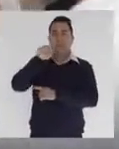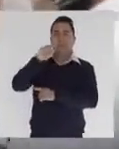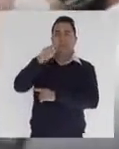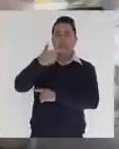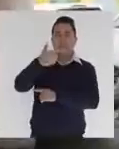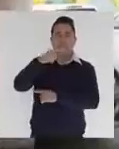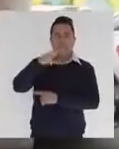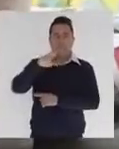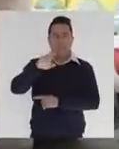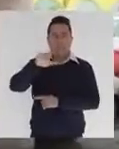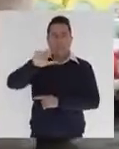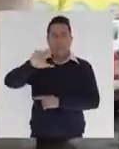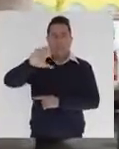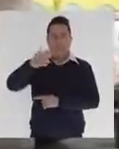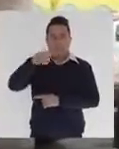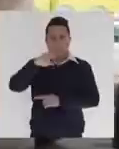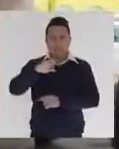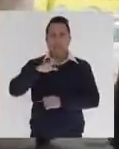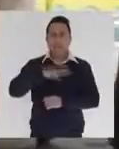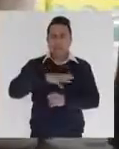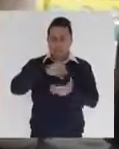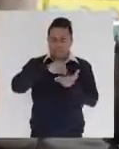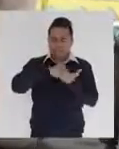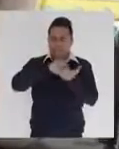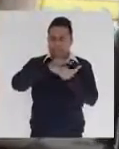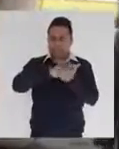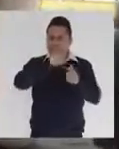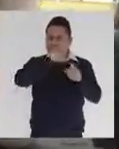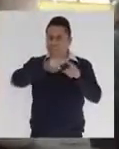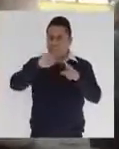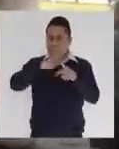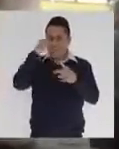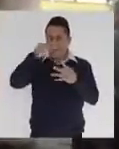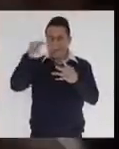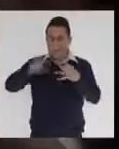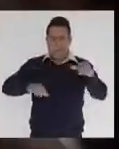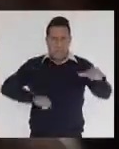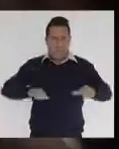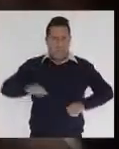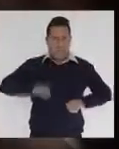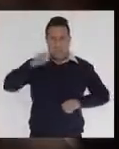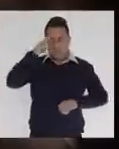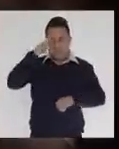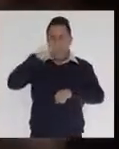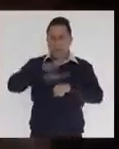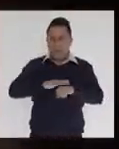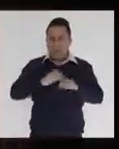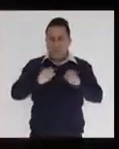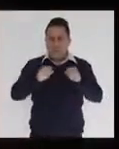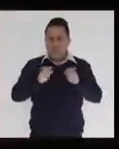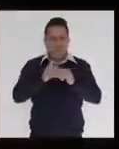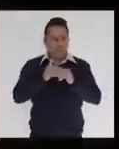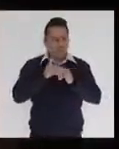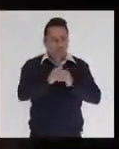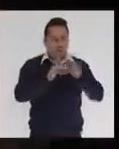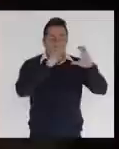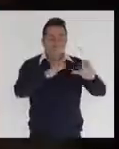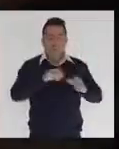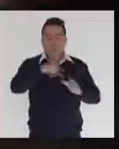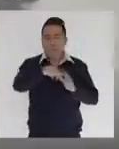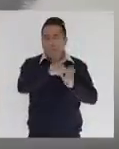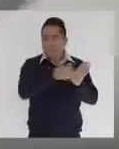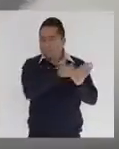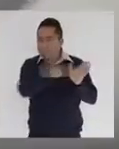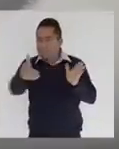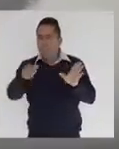Santa María Aguilache, tenemos programadas acciones para reforzar los cuidados durante este mes,